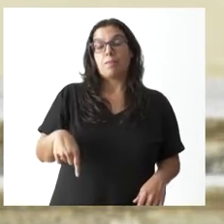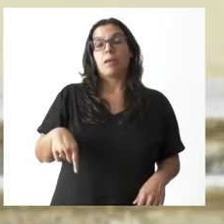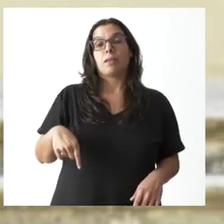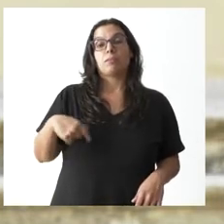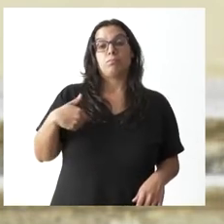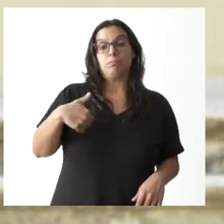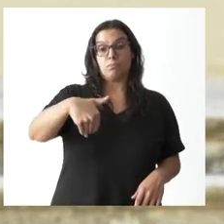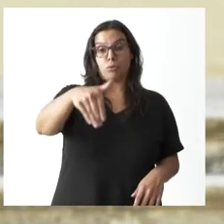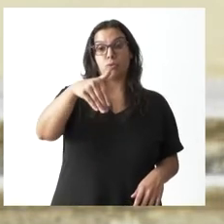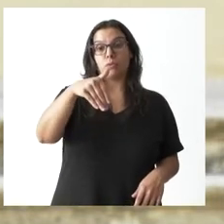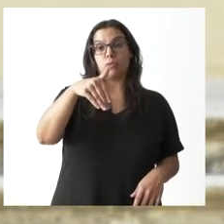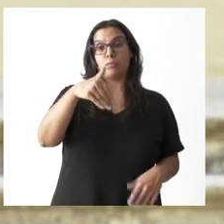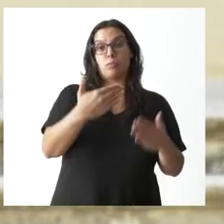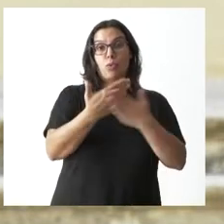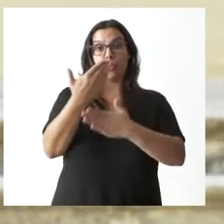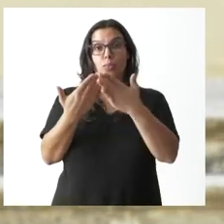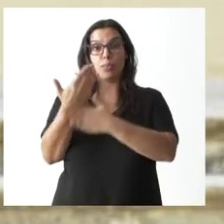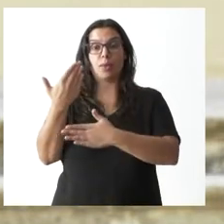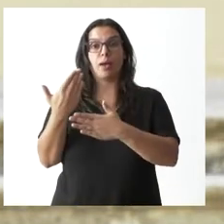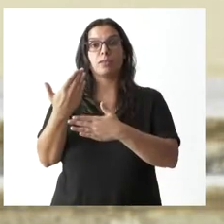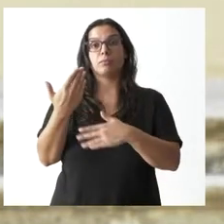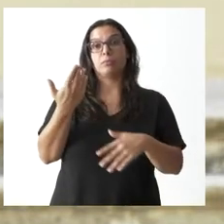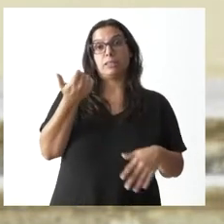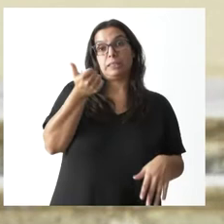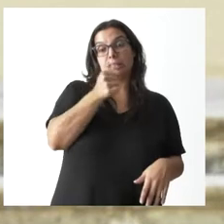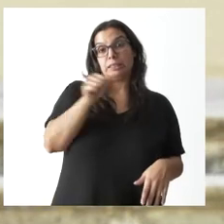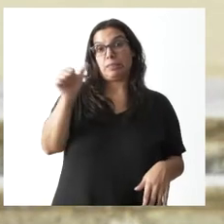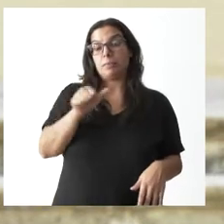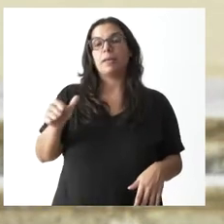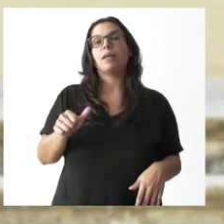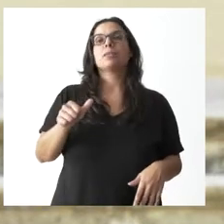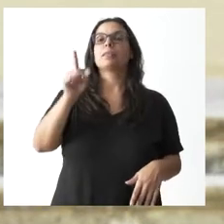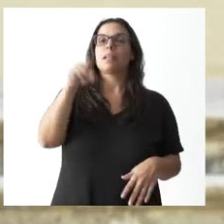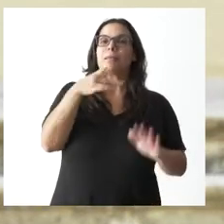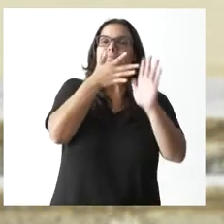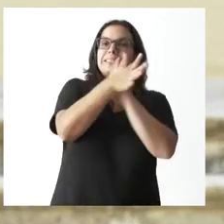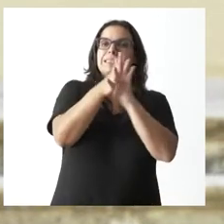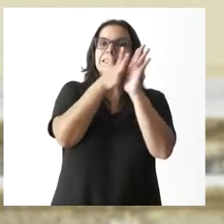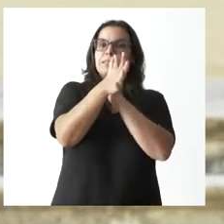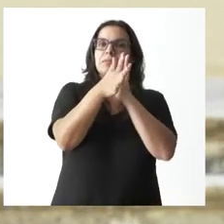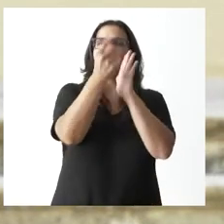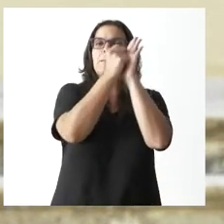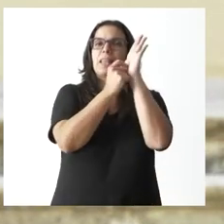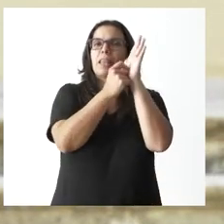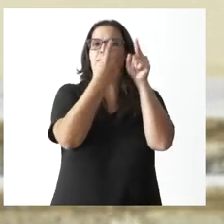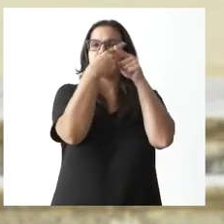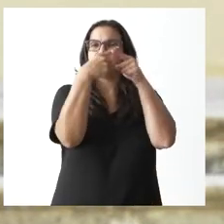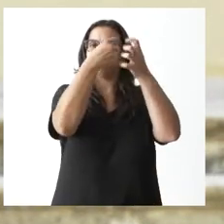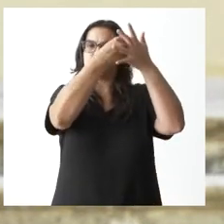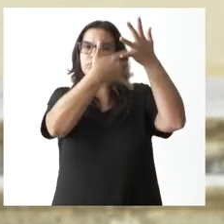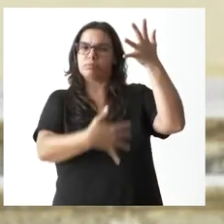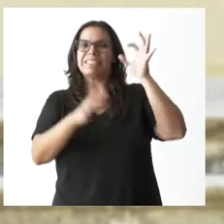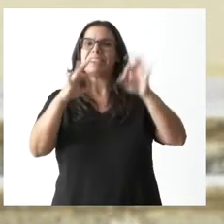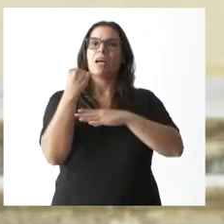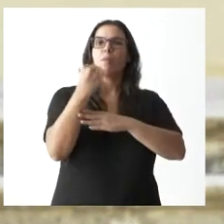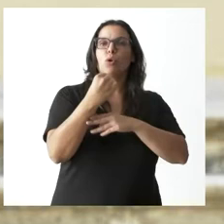próximos días, de las próximas semanas, iremos desgranando distintas medidas de apoyo económico, de